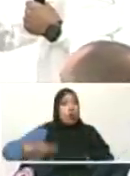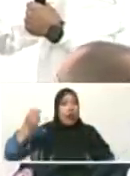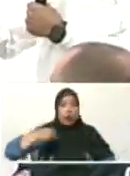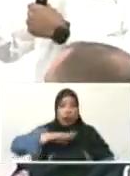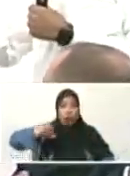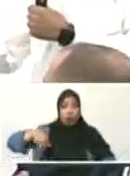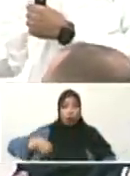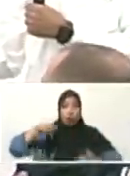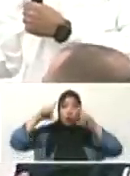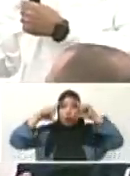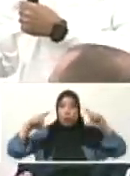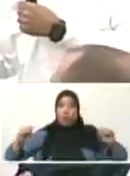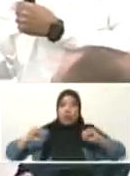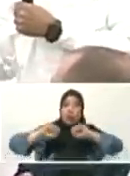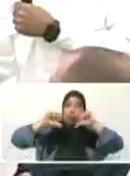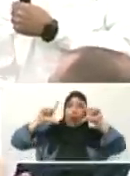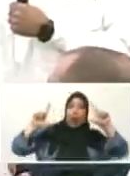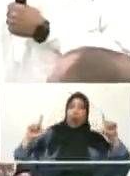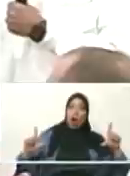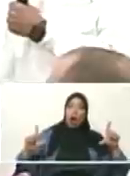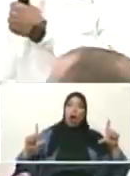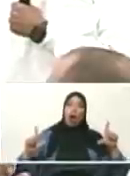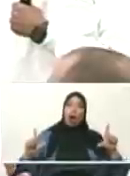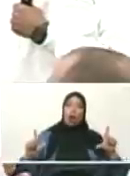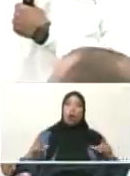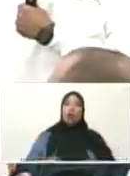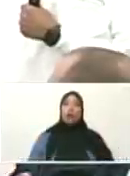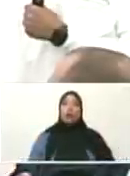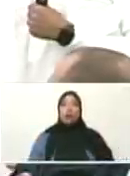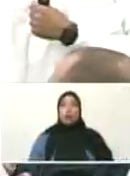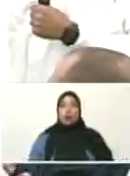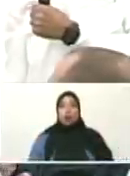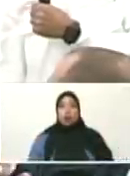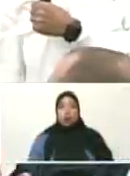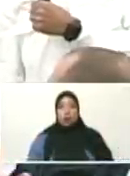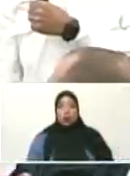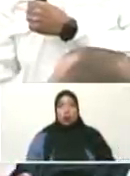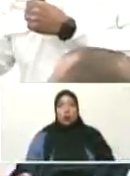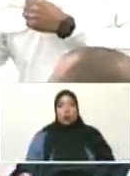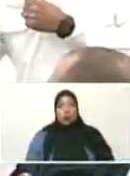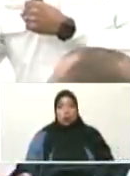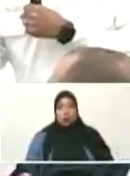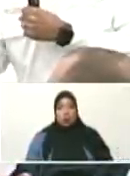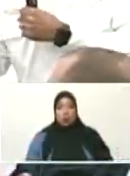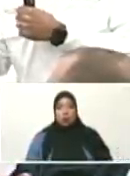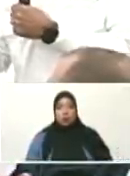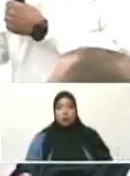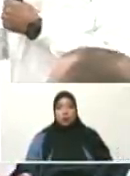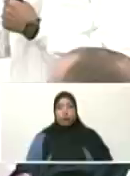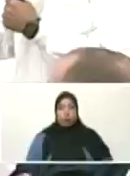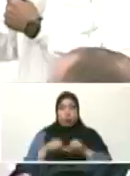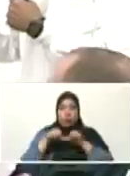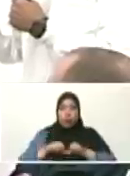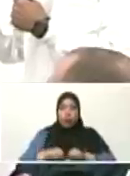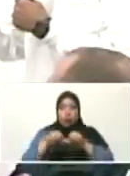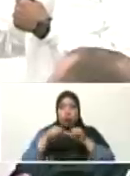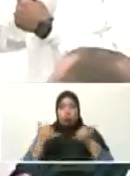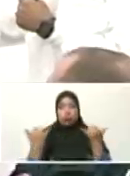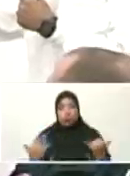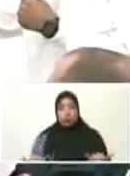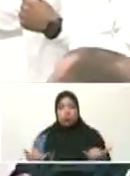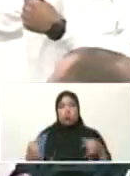Es que lleva varios días con vientos intensos de 65 kilómetros por hora. Sostenidos, vientos